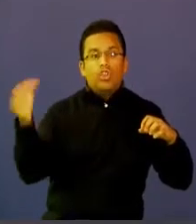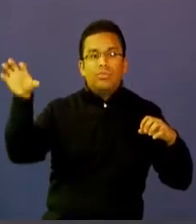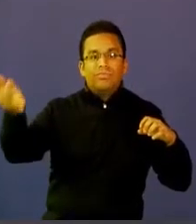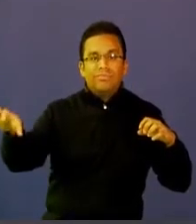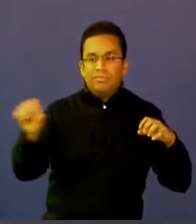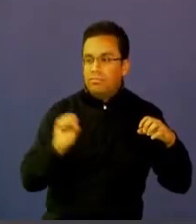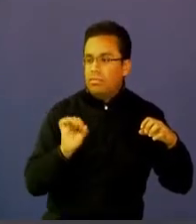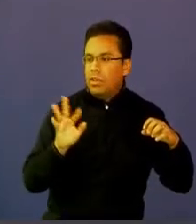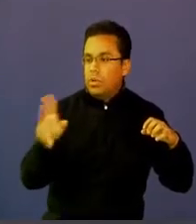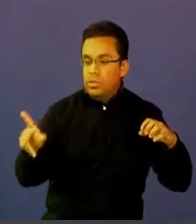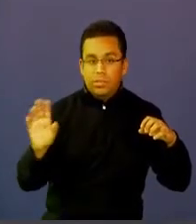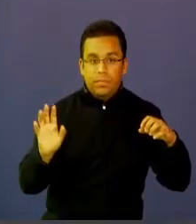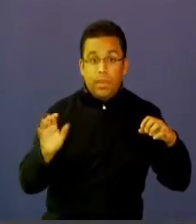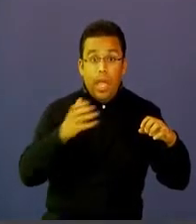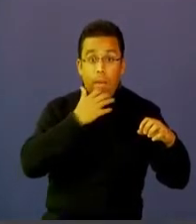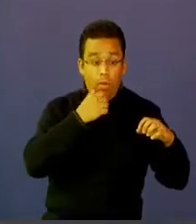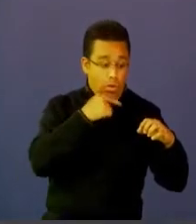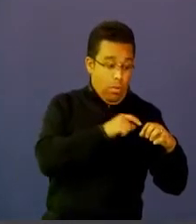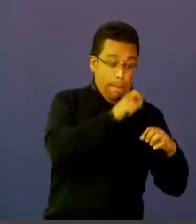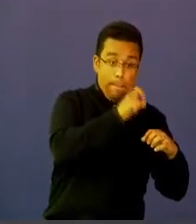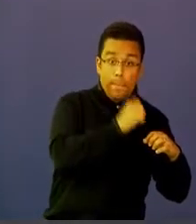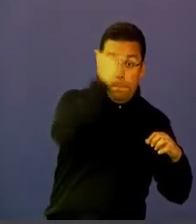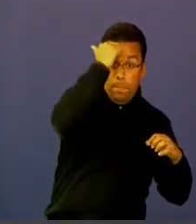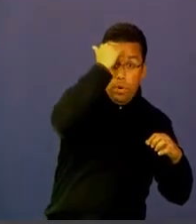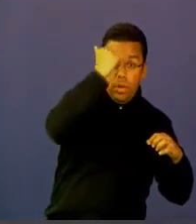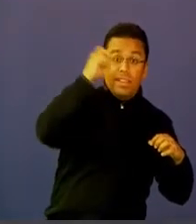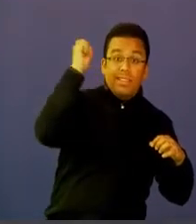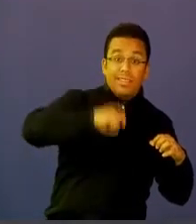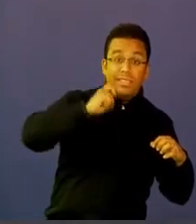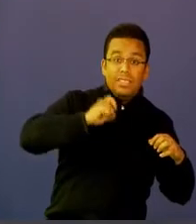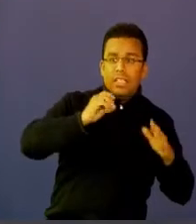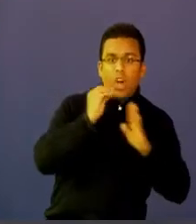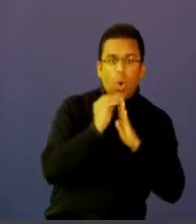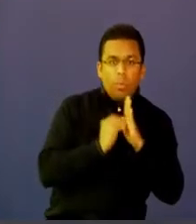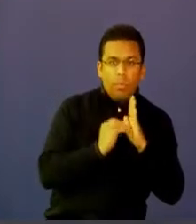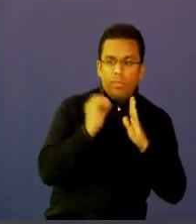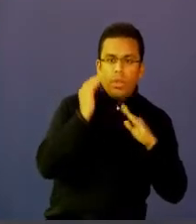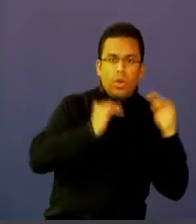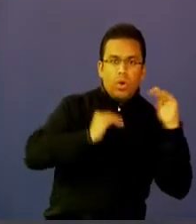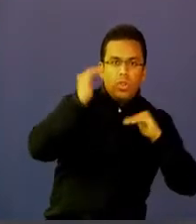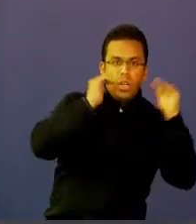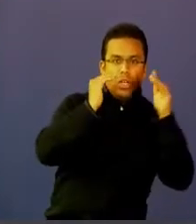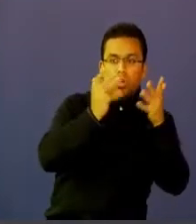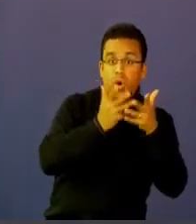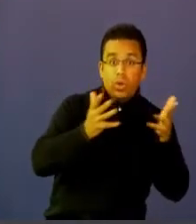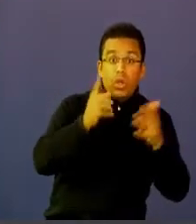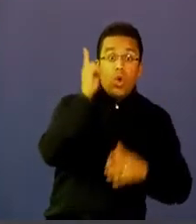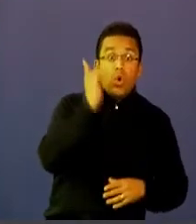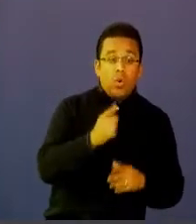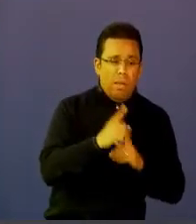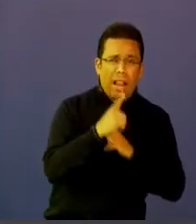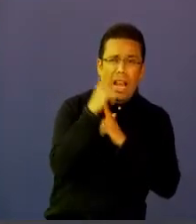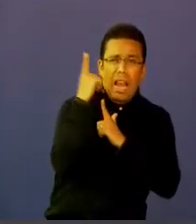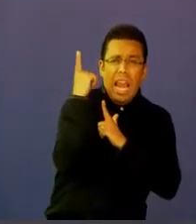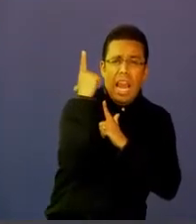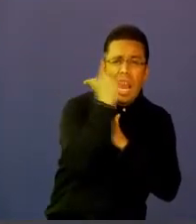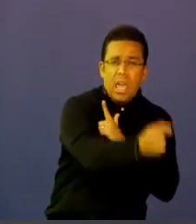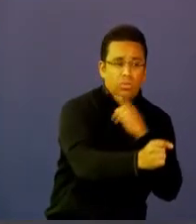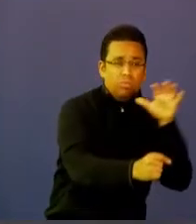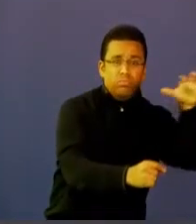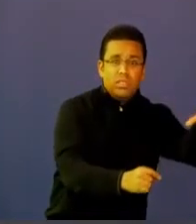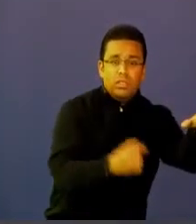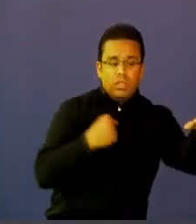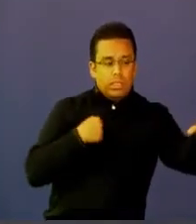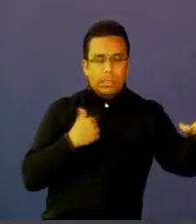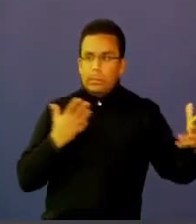requiere conocer determinadas competencias o acceder a determinados contenidos que geográficamente están alejados para poder